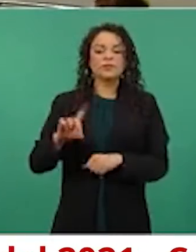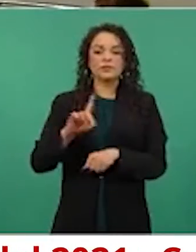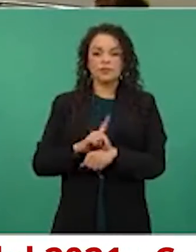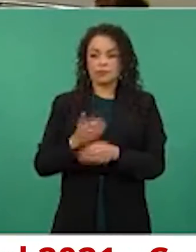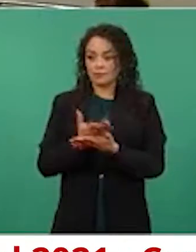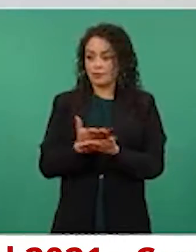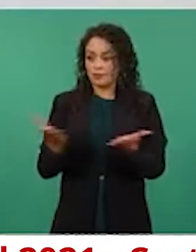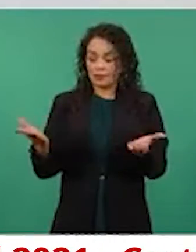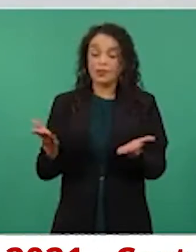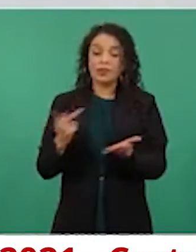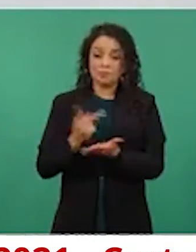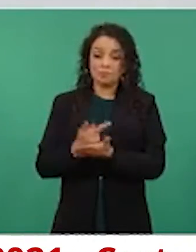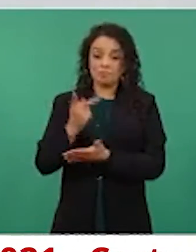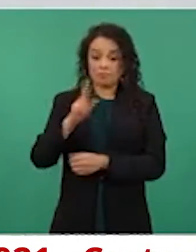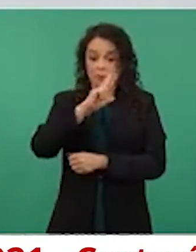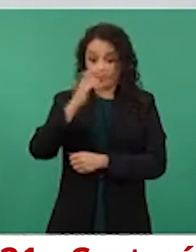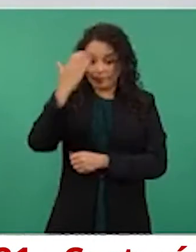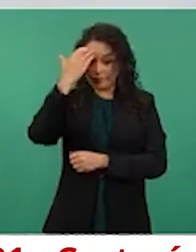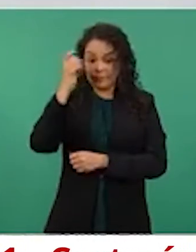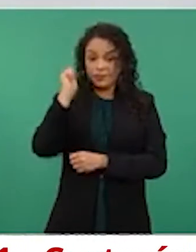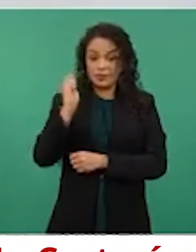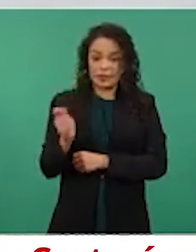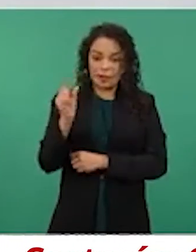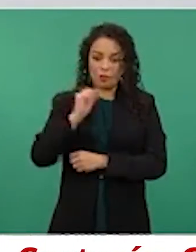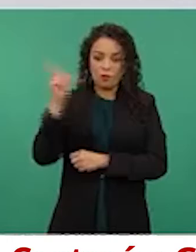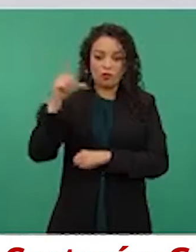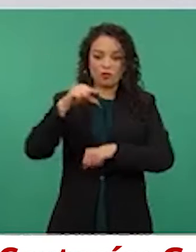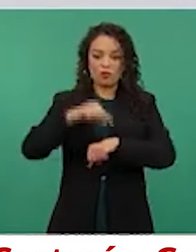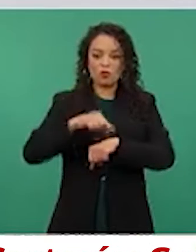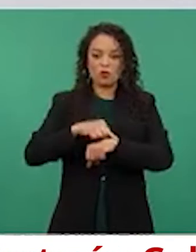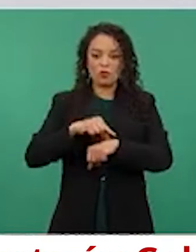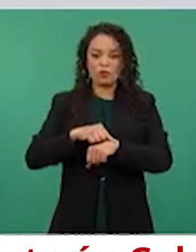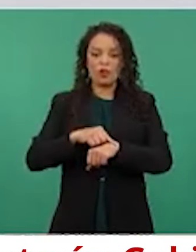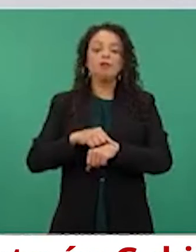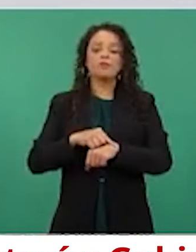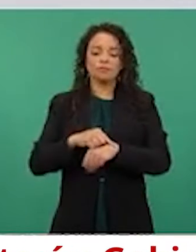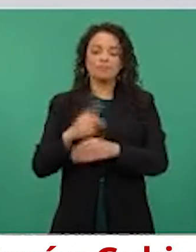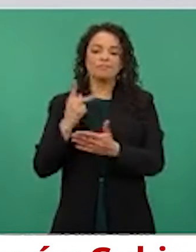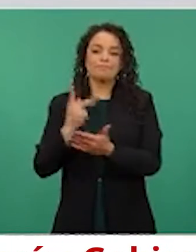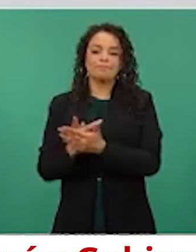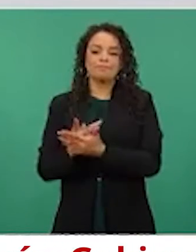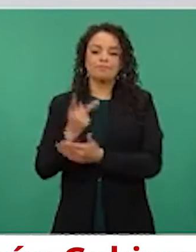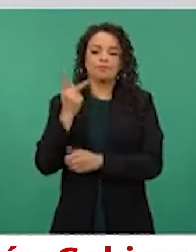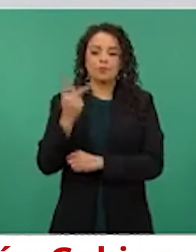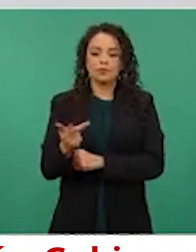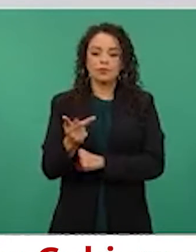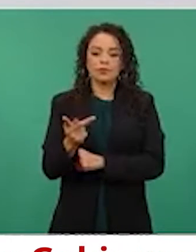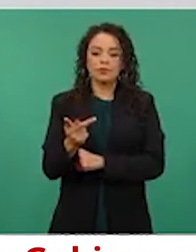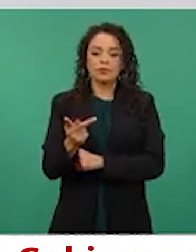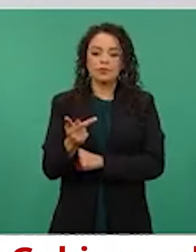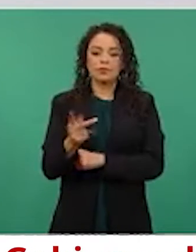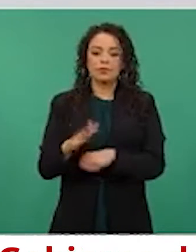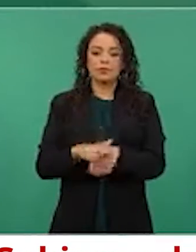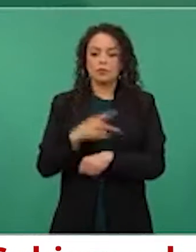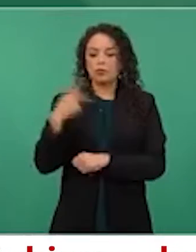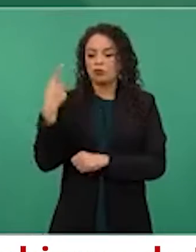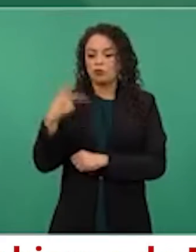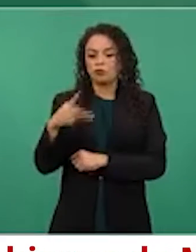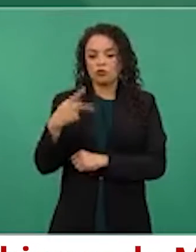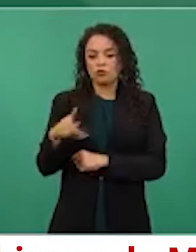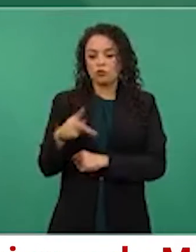reconocimiento a nuestra profesión es la oportunidad de entregar el reconocimiento al mérito médico.